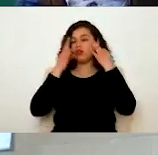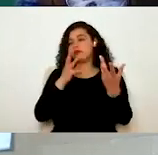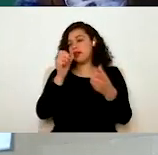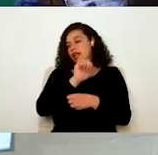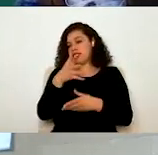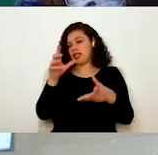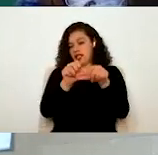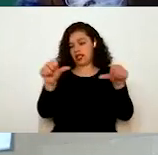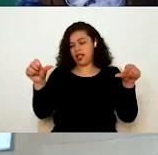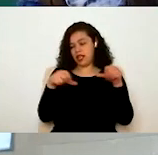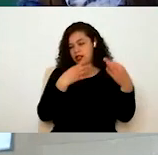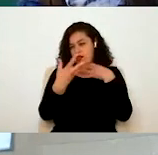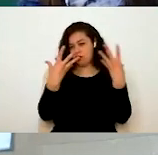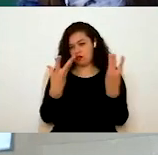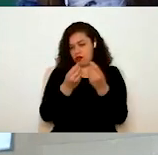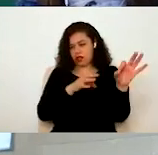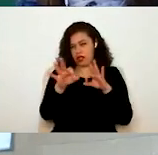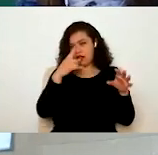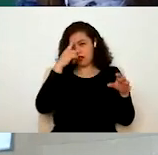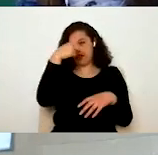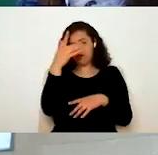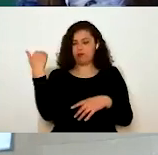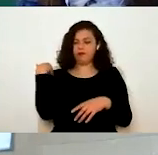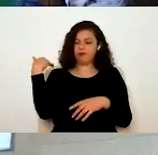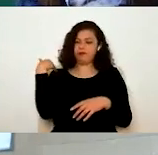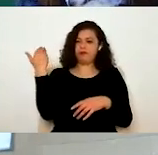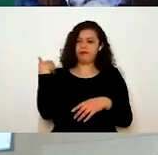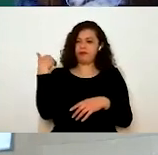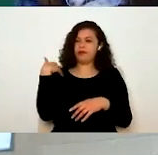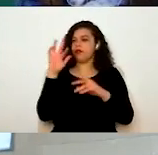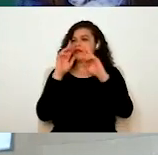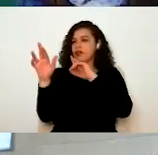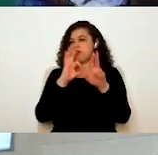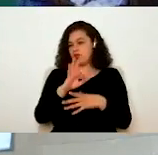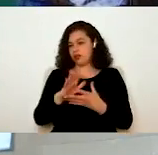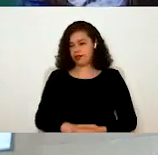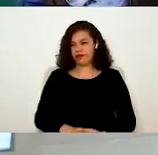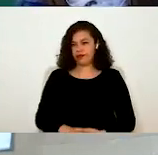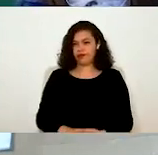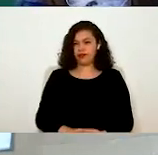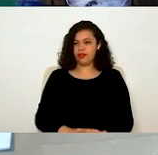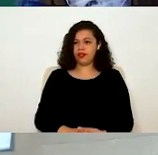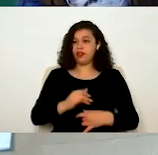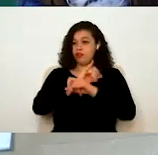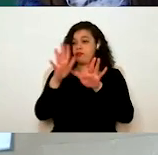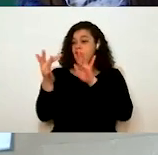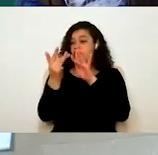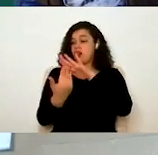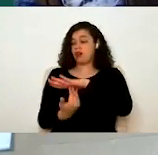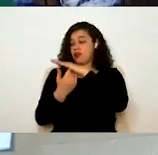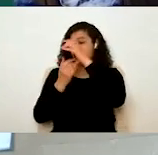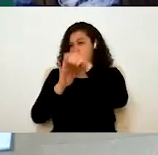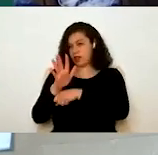para dar respuesta oportuna a sus solicitudes. Y bueno, ¿cuáles son los datos de contacto de la mesa? El